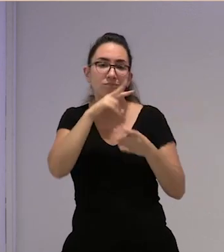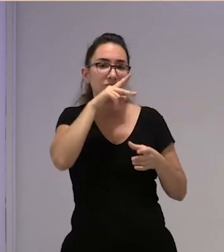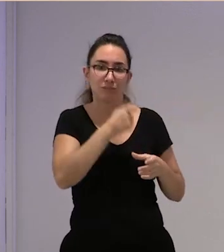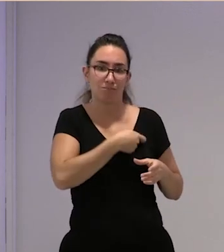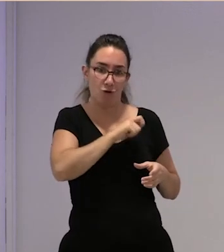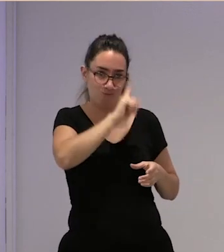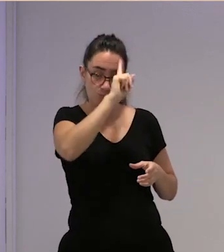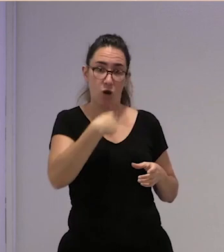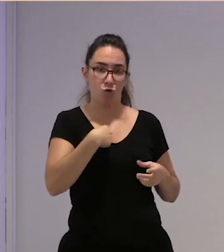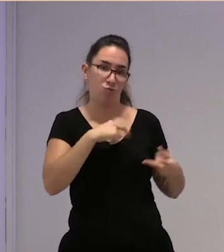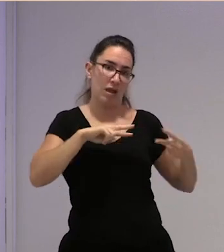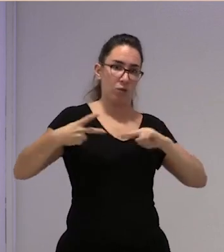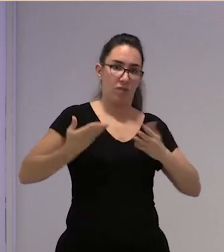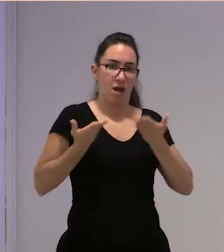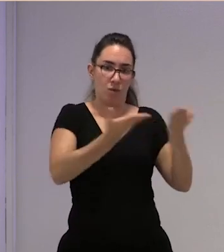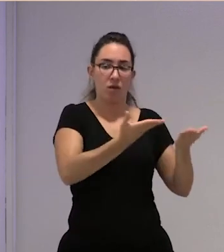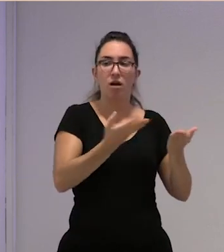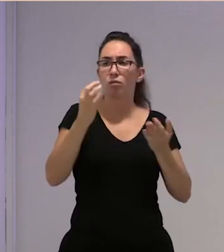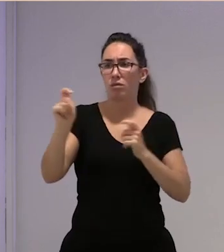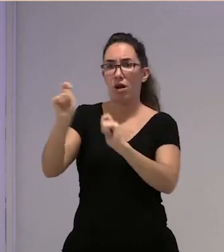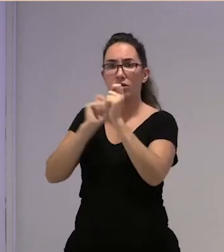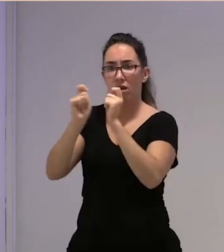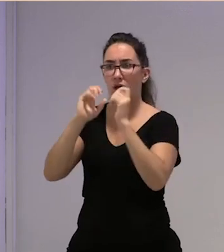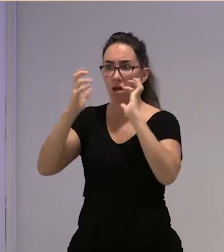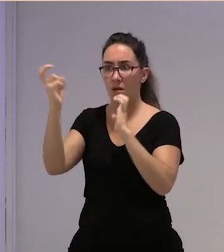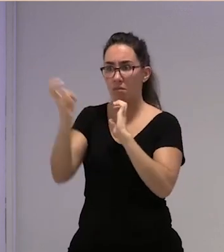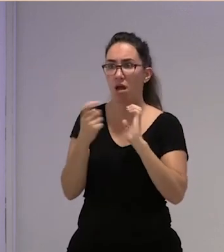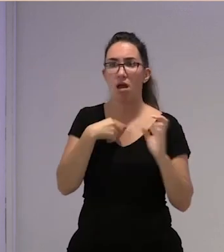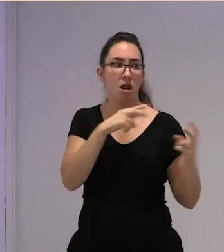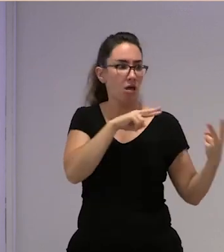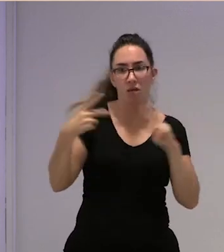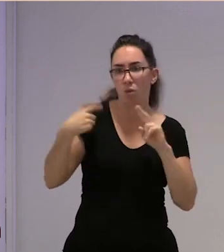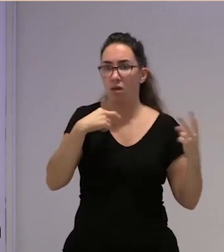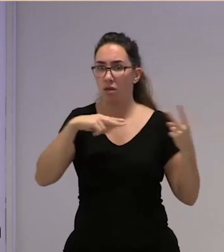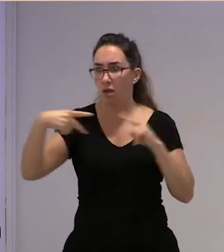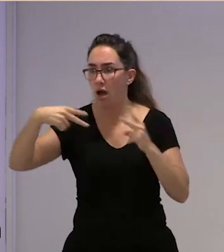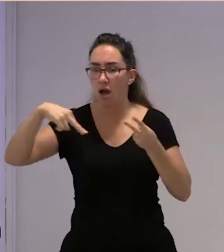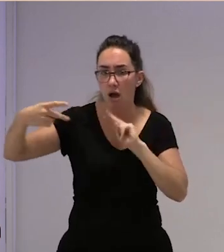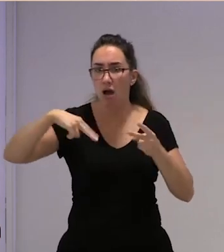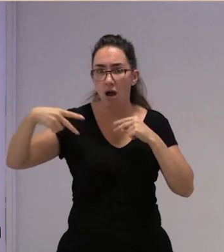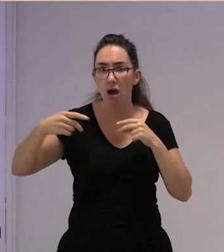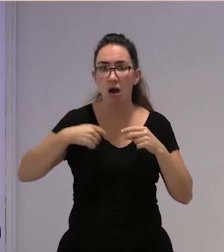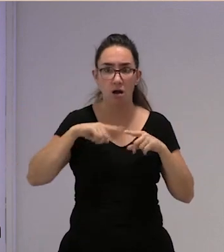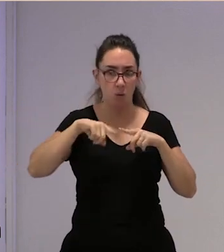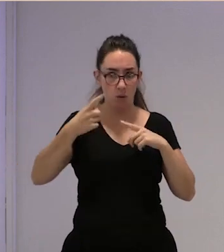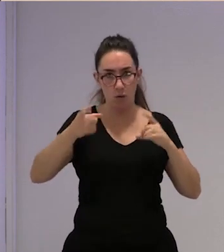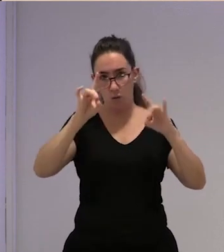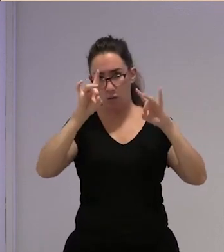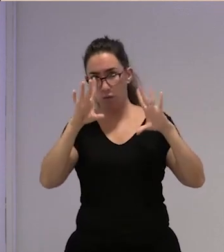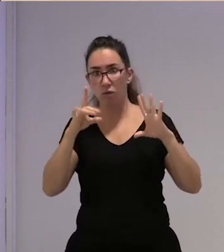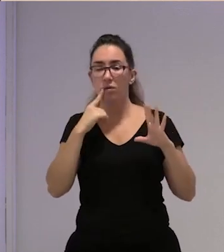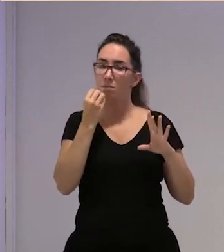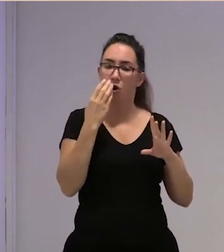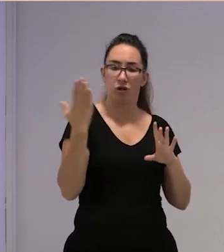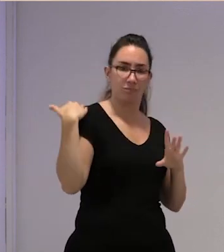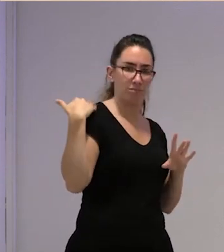traducir entonces llegaron los medios de comunicación empecé yo a traducir lo que le había pasado yo salí de espalda porque me dijeron es mejor salir de